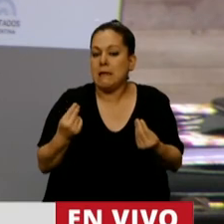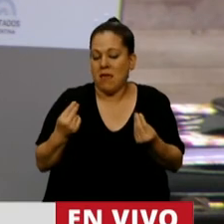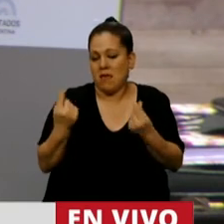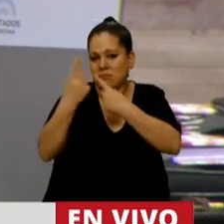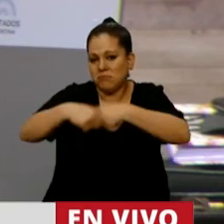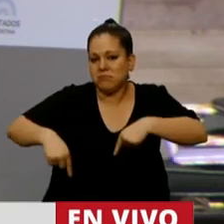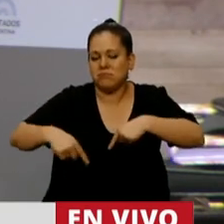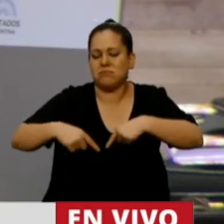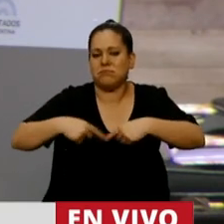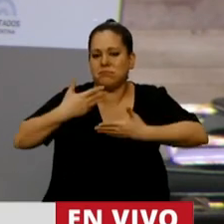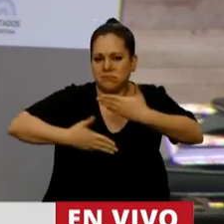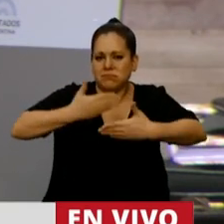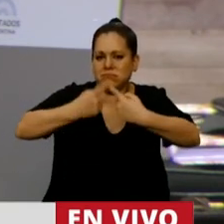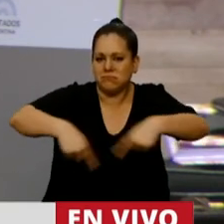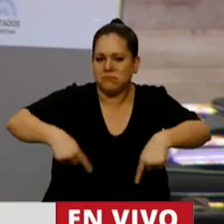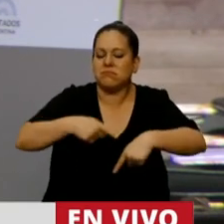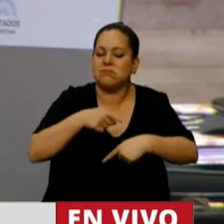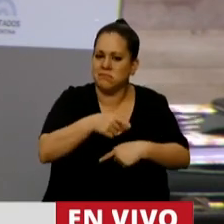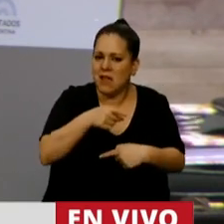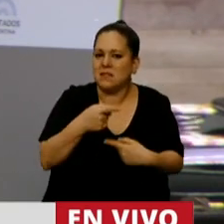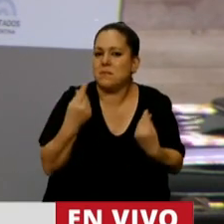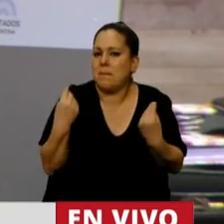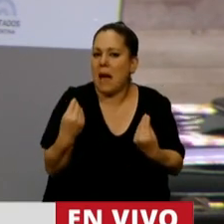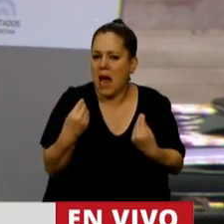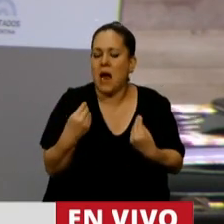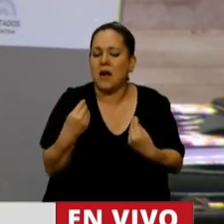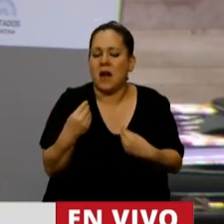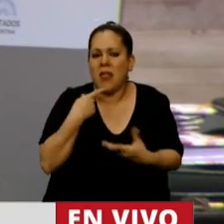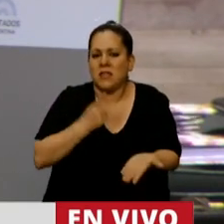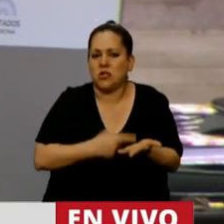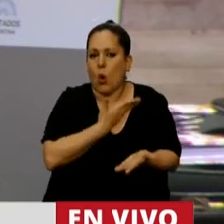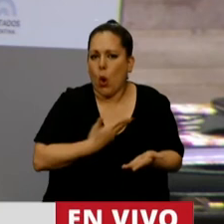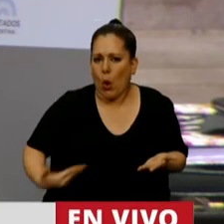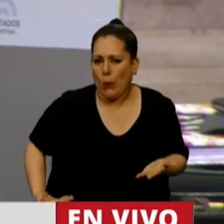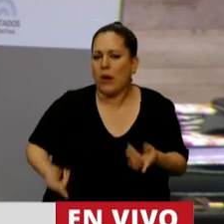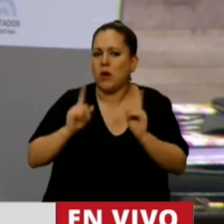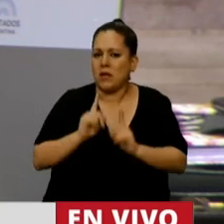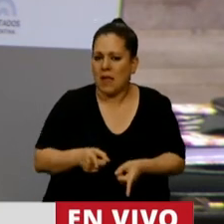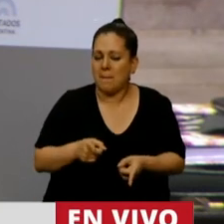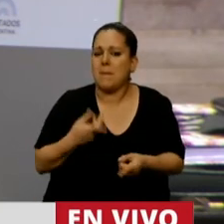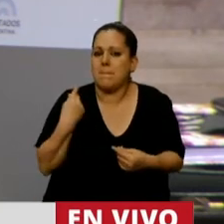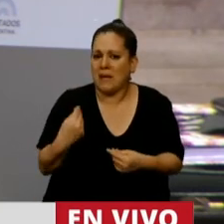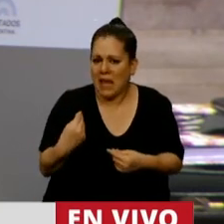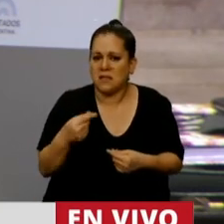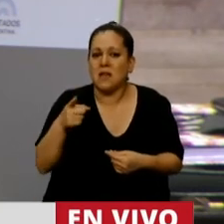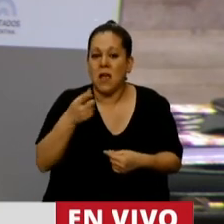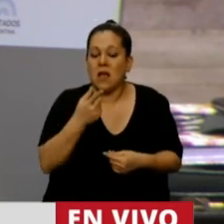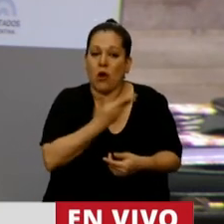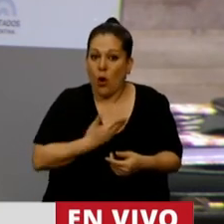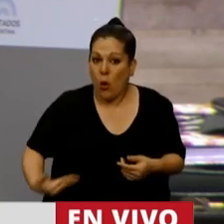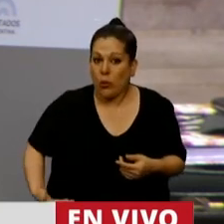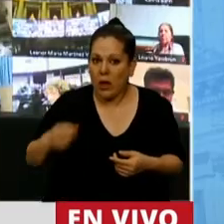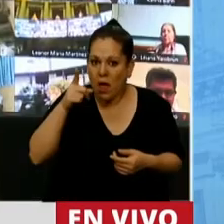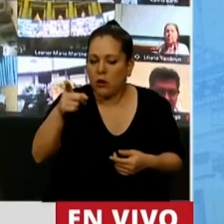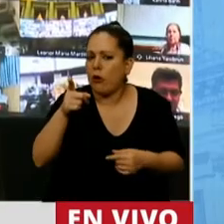esta construcción es la voluntad de un gobierno, pero básicamente es la voluntad de un gobierno que se